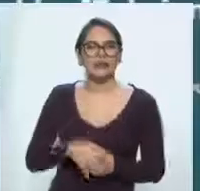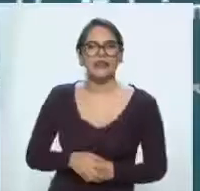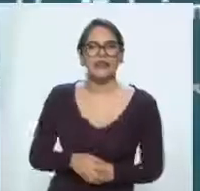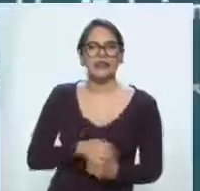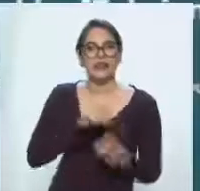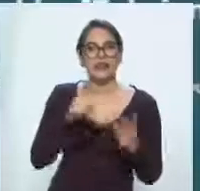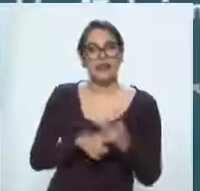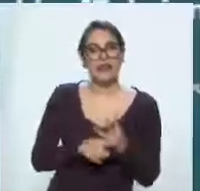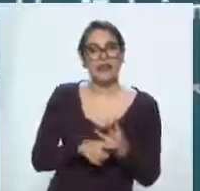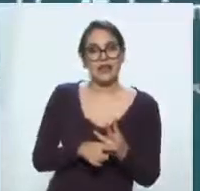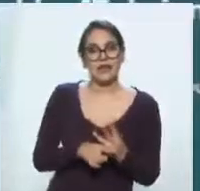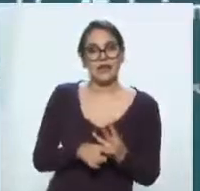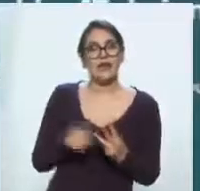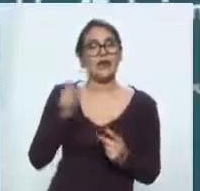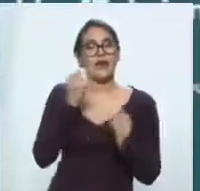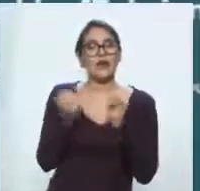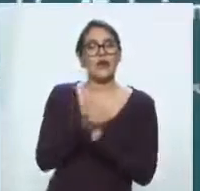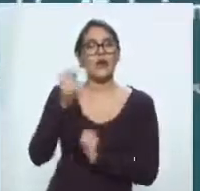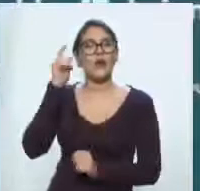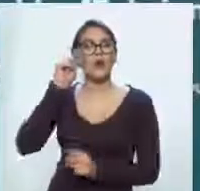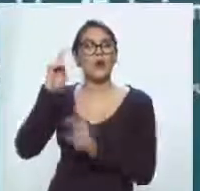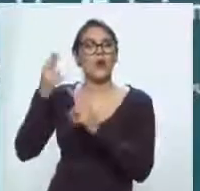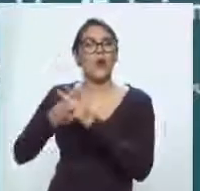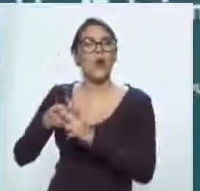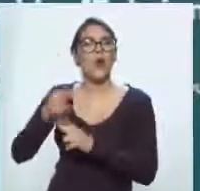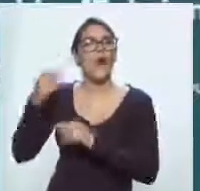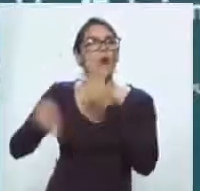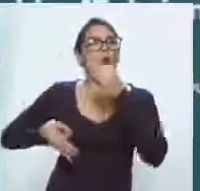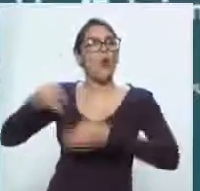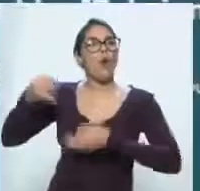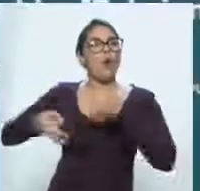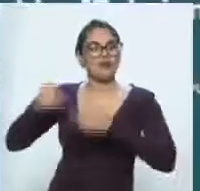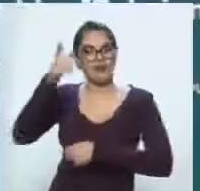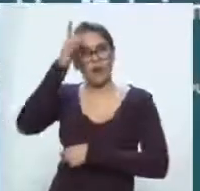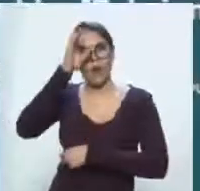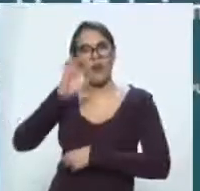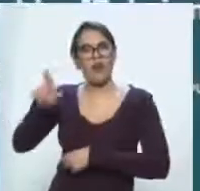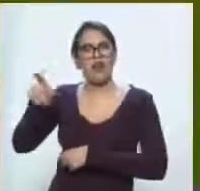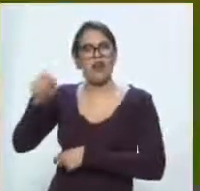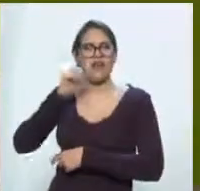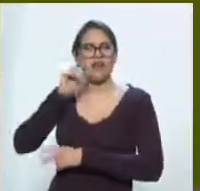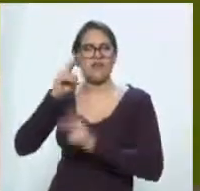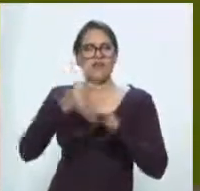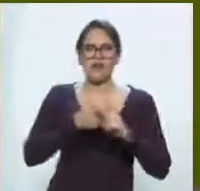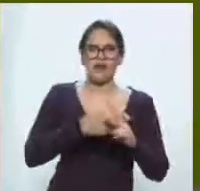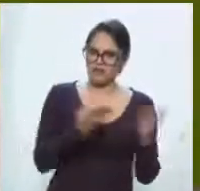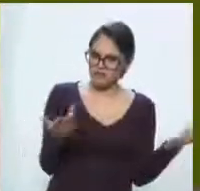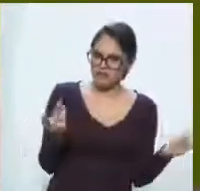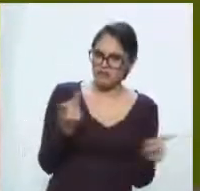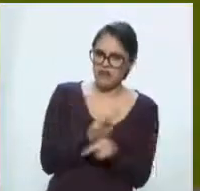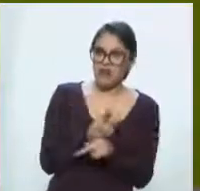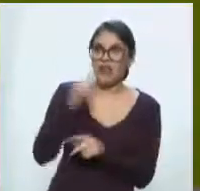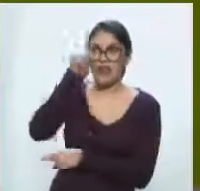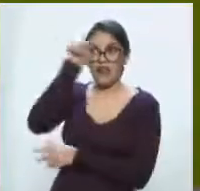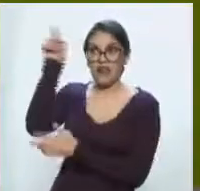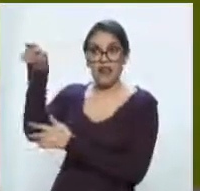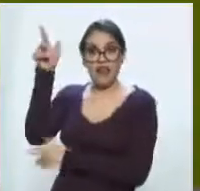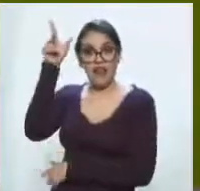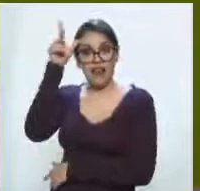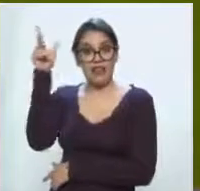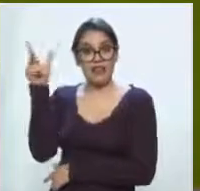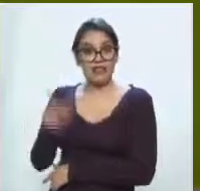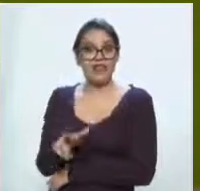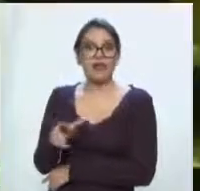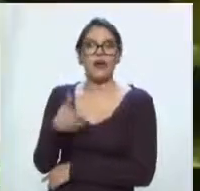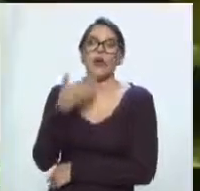fue el homicidio del juez Uriel Villegas, crimen que vulnera el Estado de Derecho. En Hidalgo, tuvimos la buena noticia